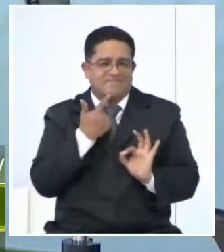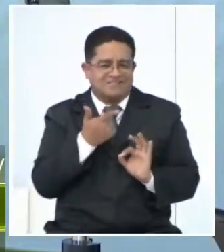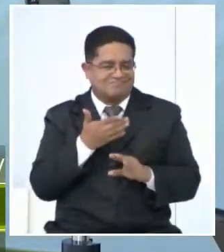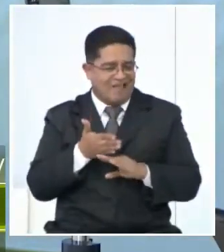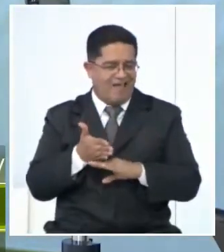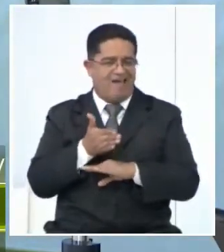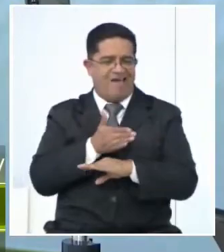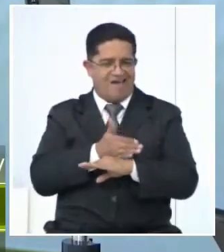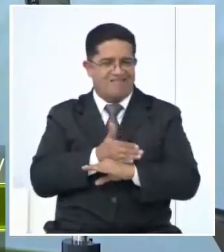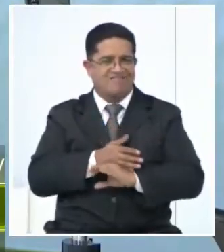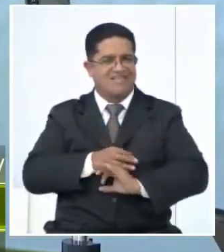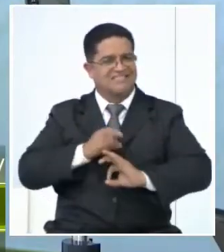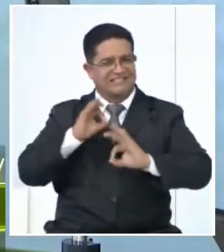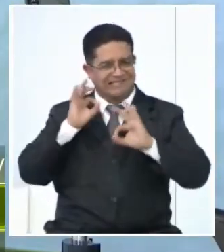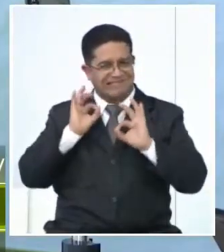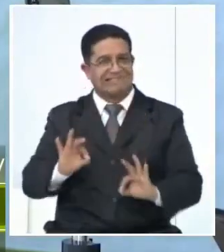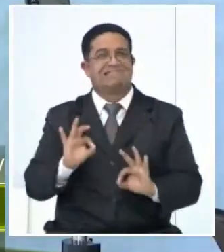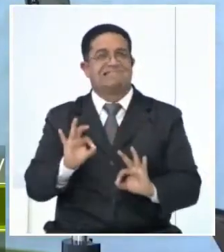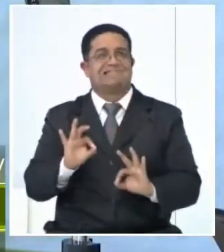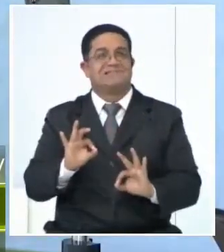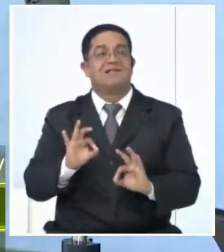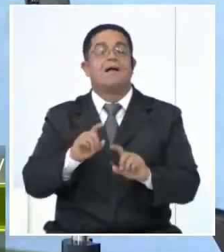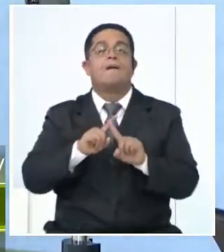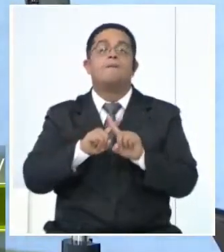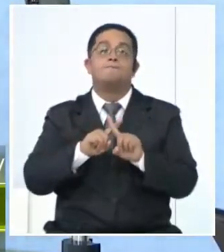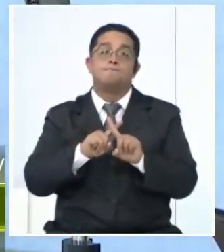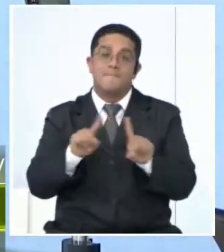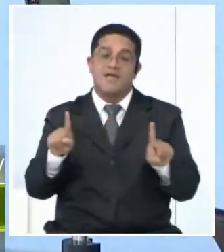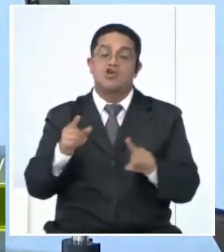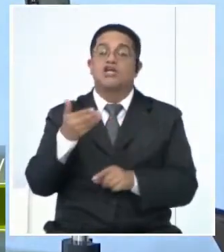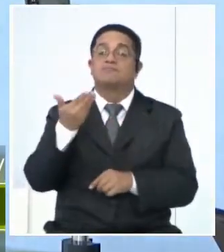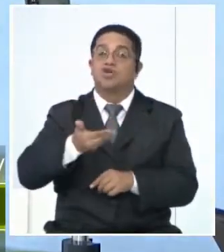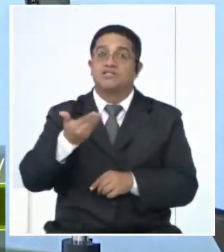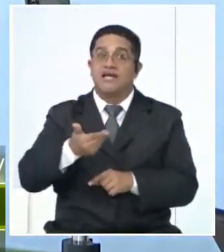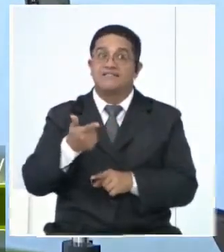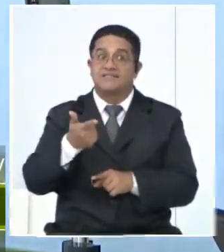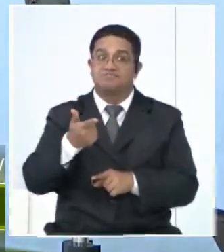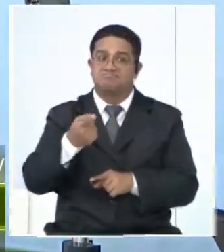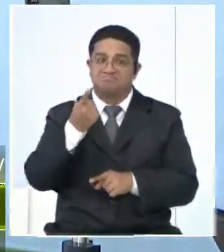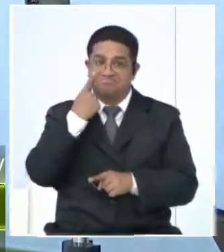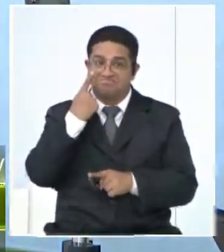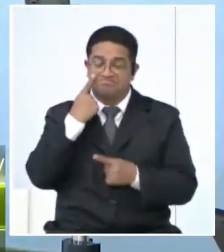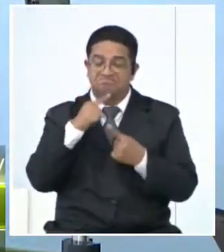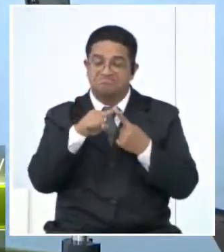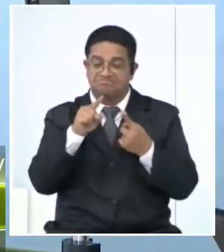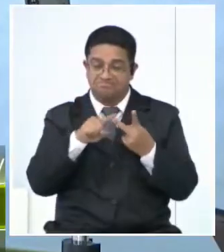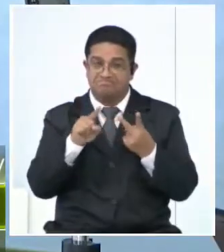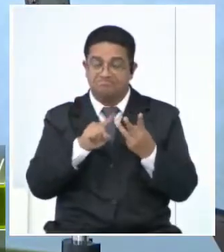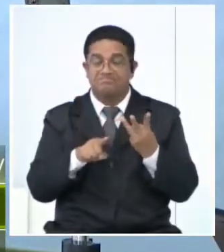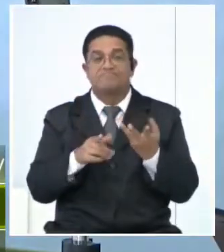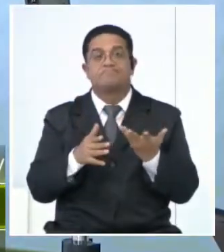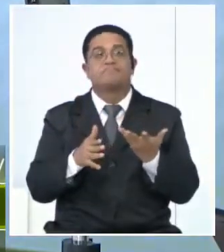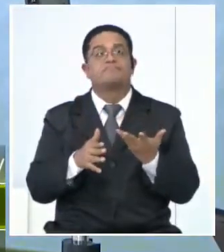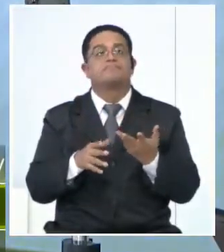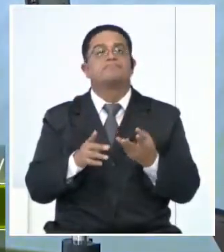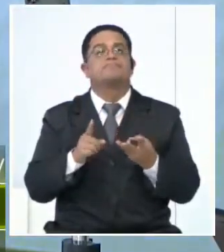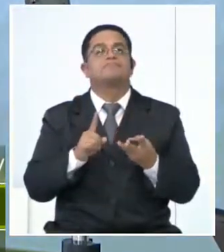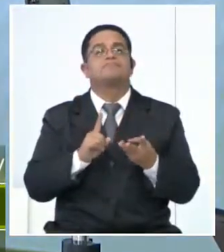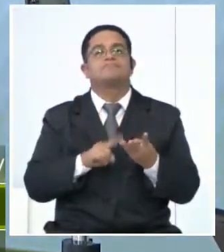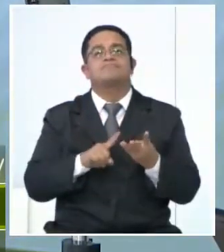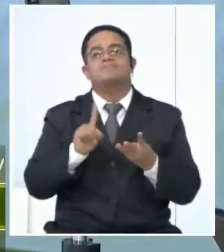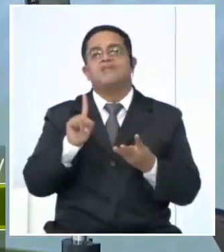de tiempo poder diagnosticarlo, pero sí es importante prestarle atención a los síntomas. Acá el manejo de cualquier